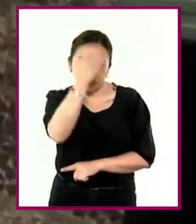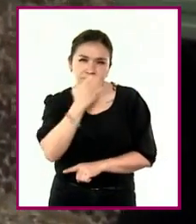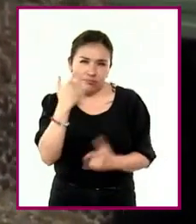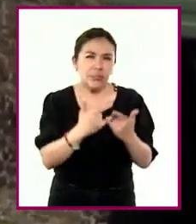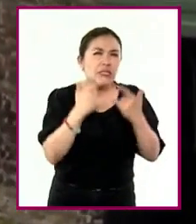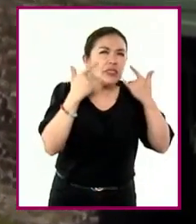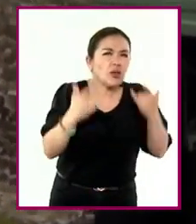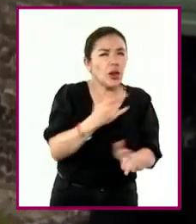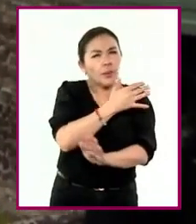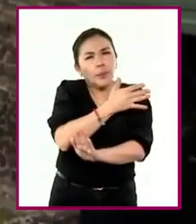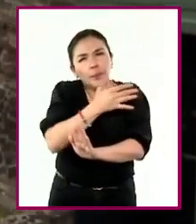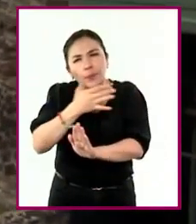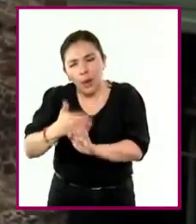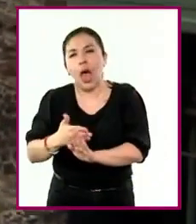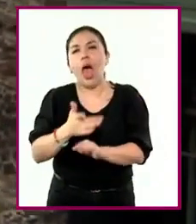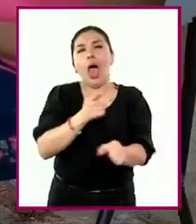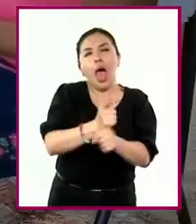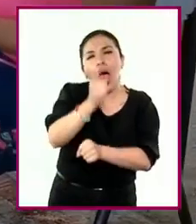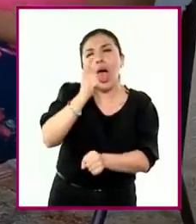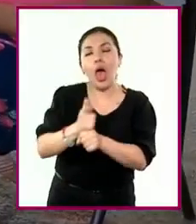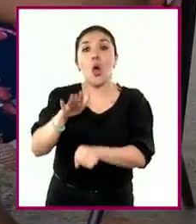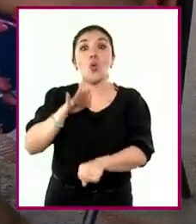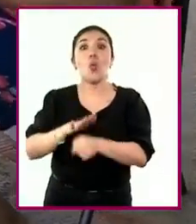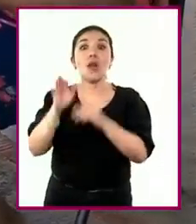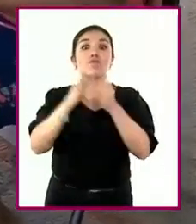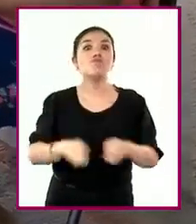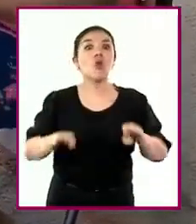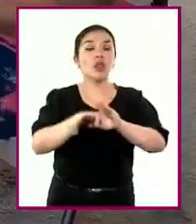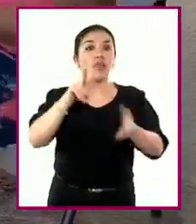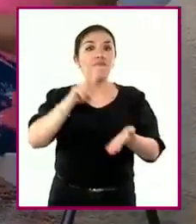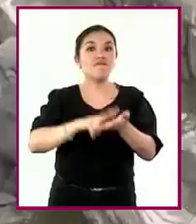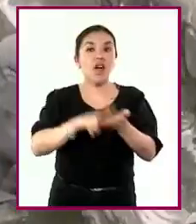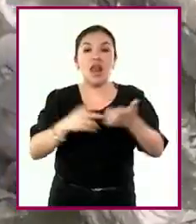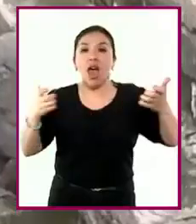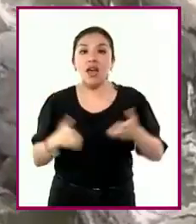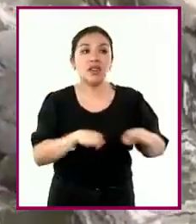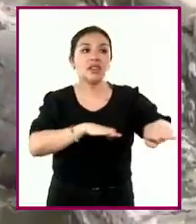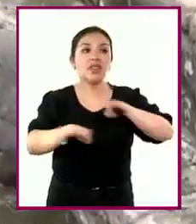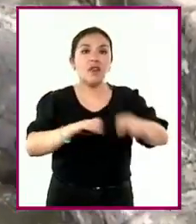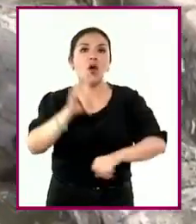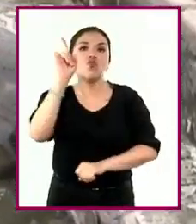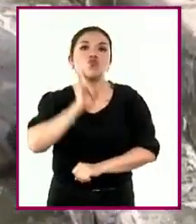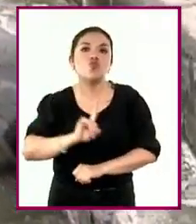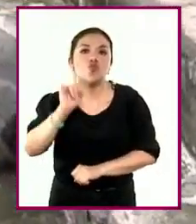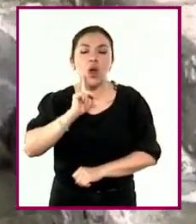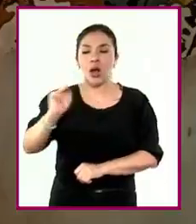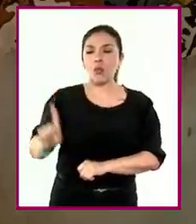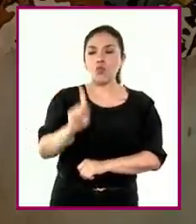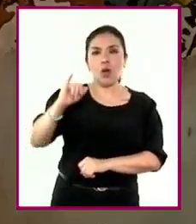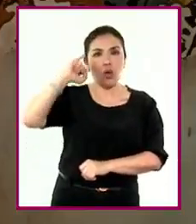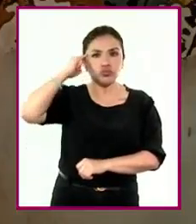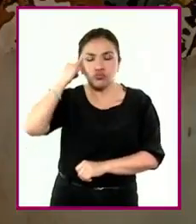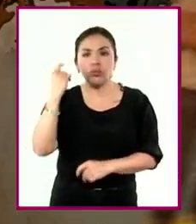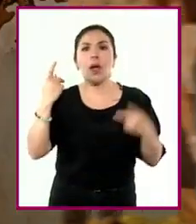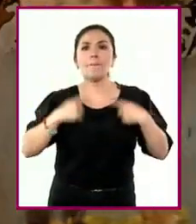ese análisis histórico, se destacan las aportaciones de las mujeres, los pueblos originarios, la población